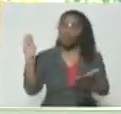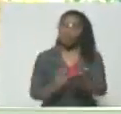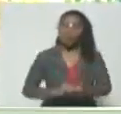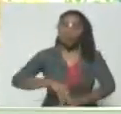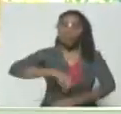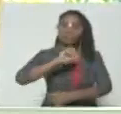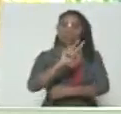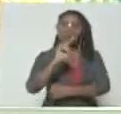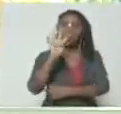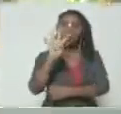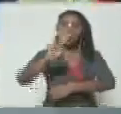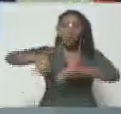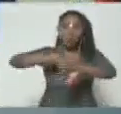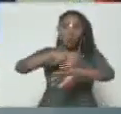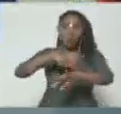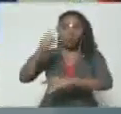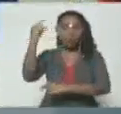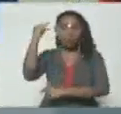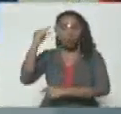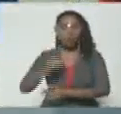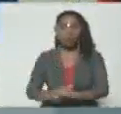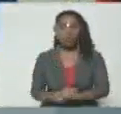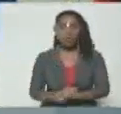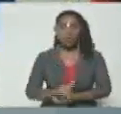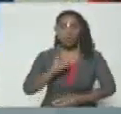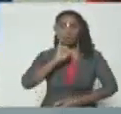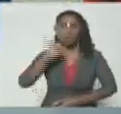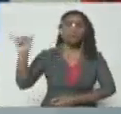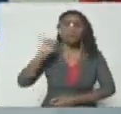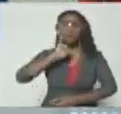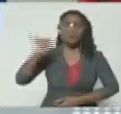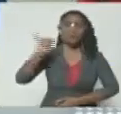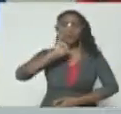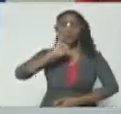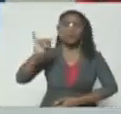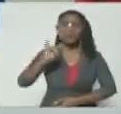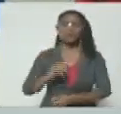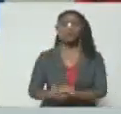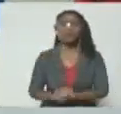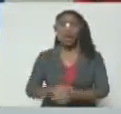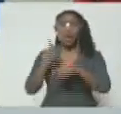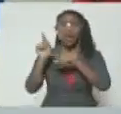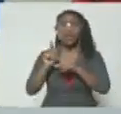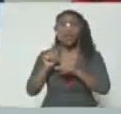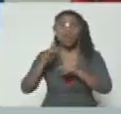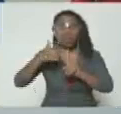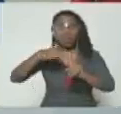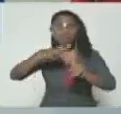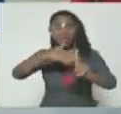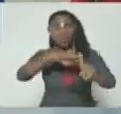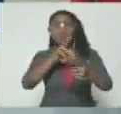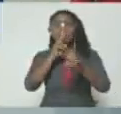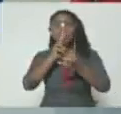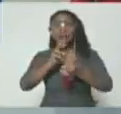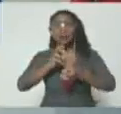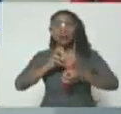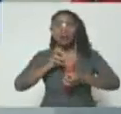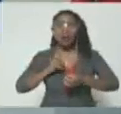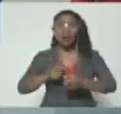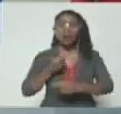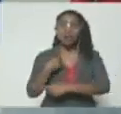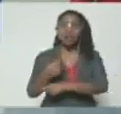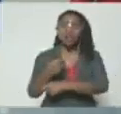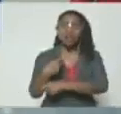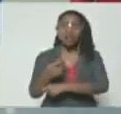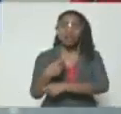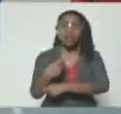24 horas del día a denunciar esta persecución bancaria y financiera